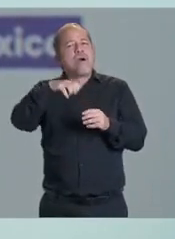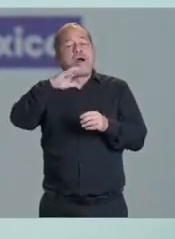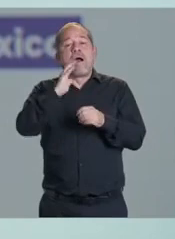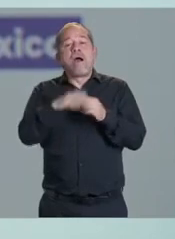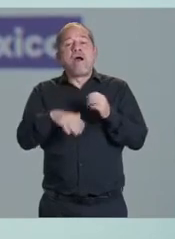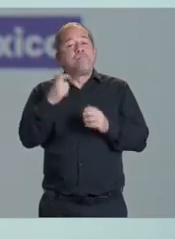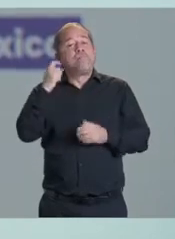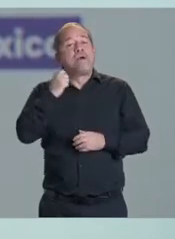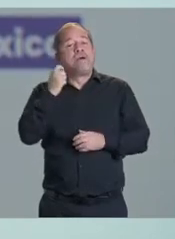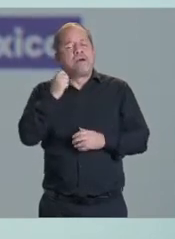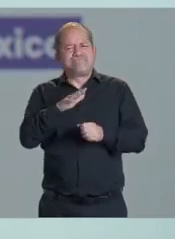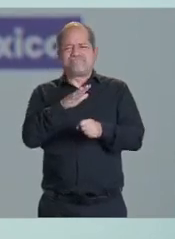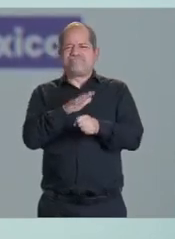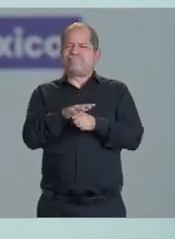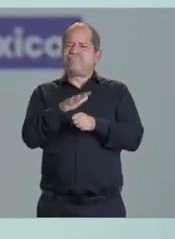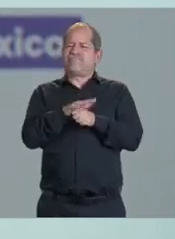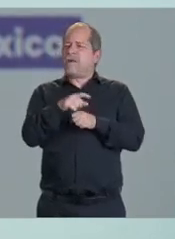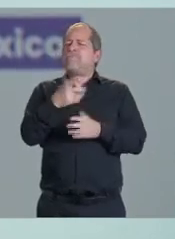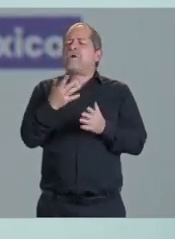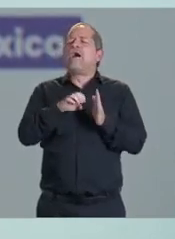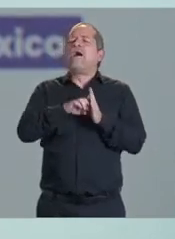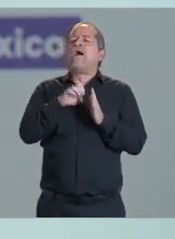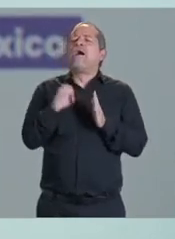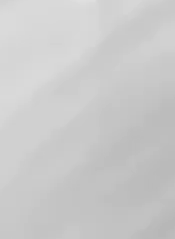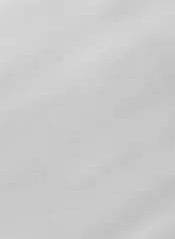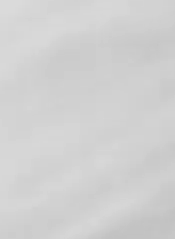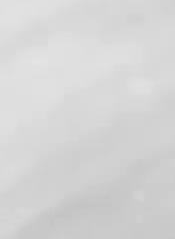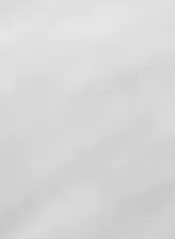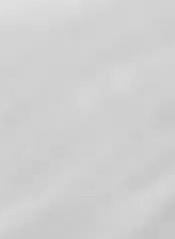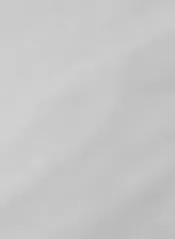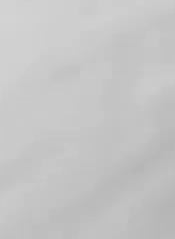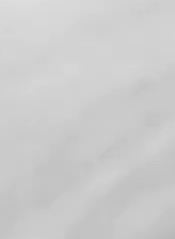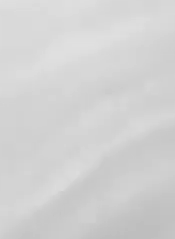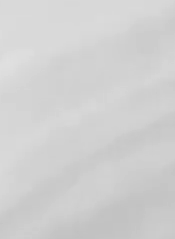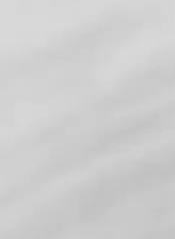salario medio del IMSS. Es decir, es un modelo completamente distinto.